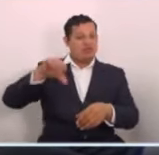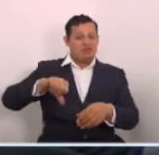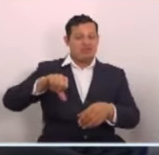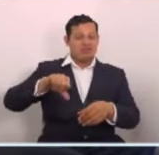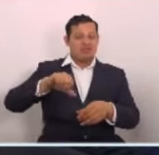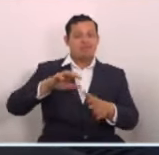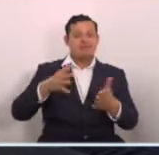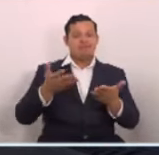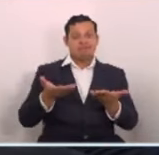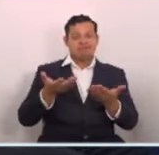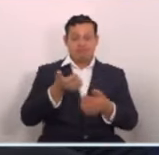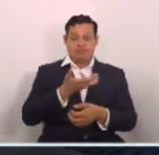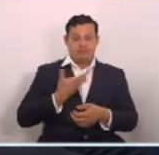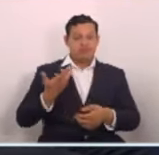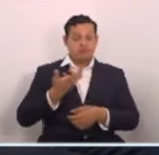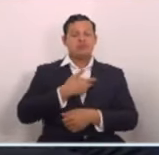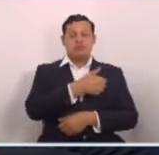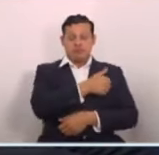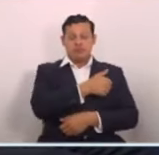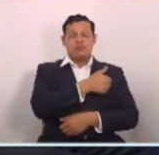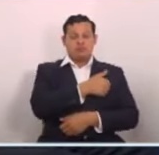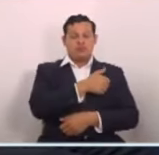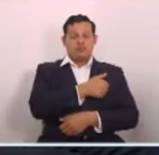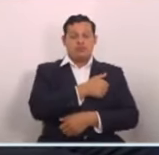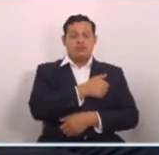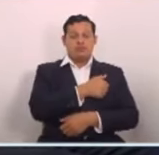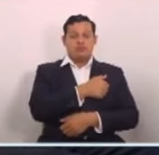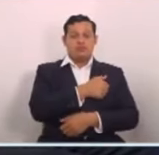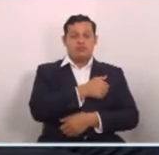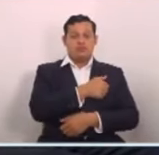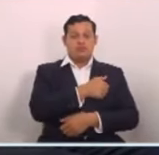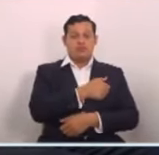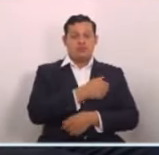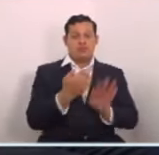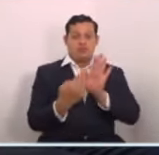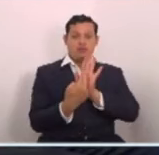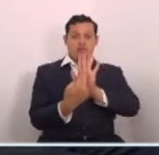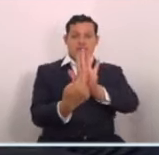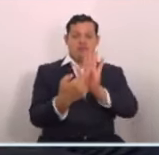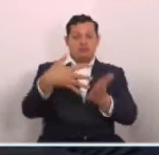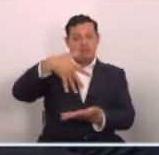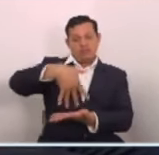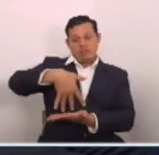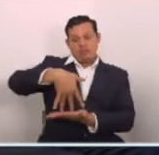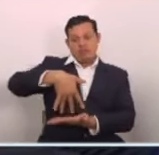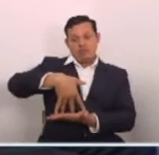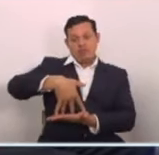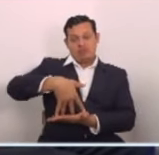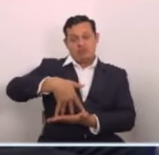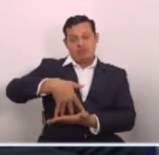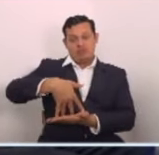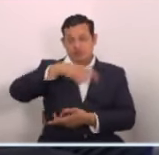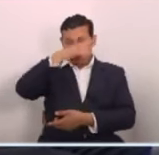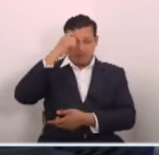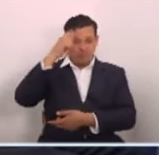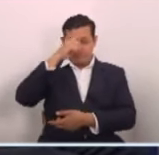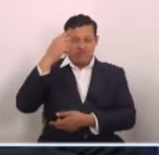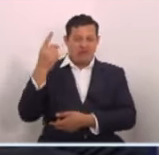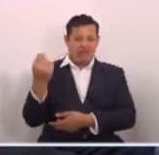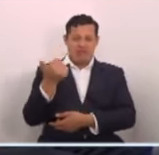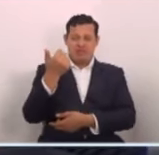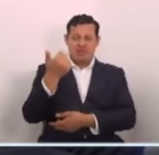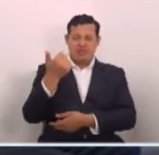Y es nuestro deber, como representantes del pueblo, actuar con prontitud